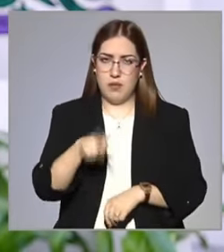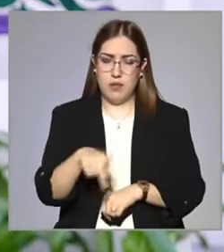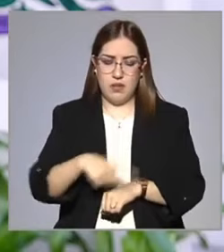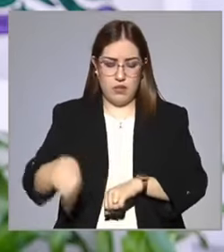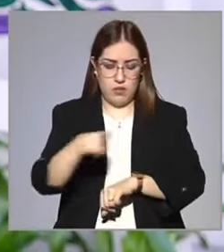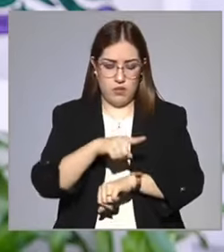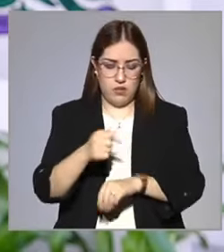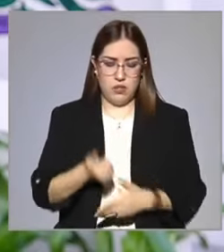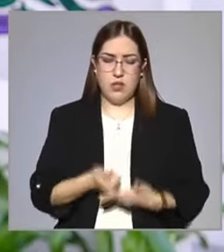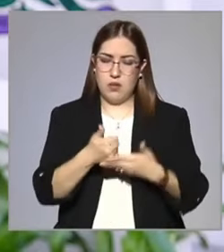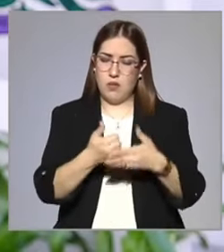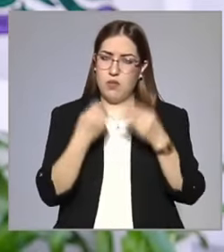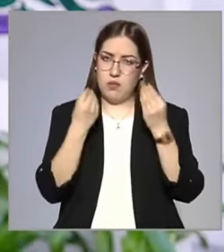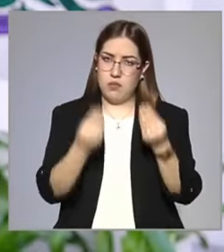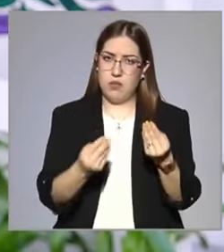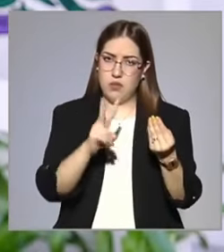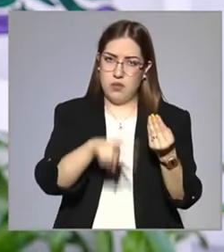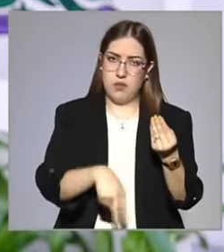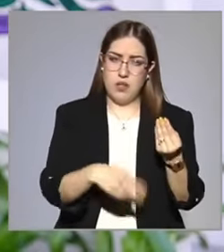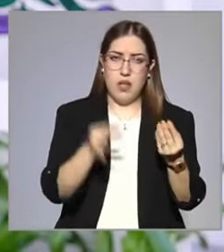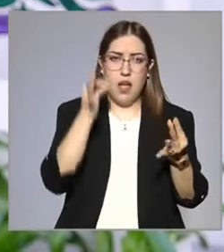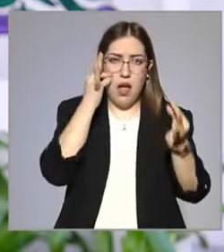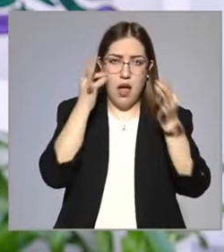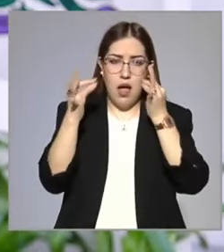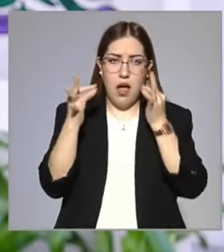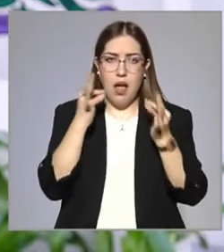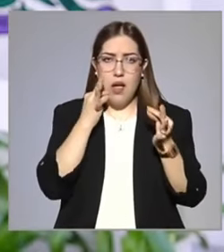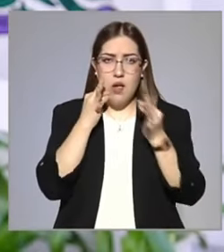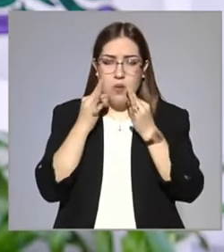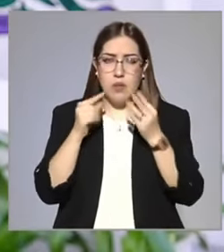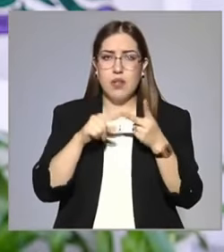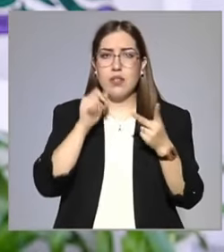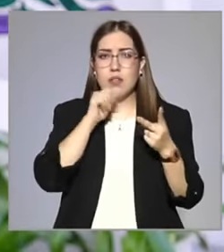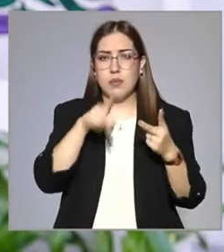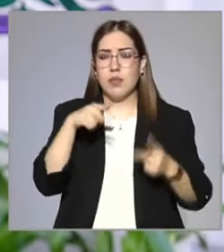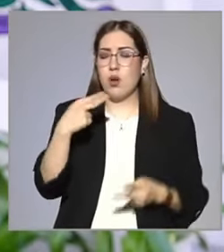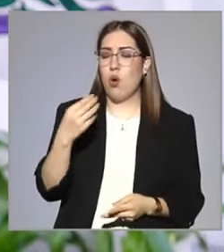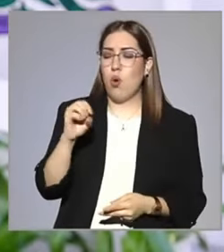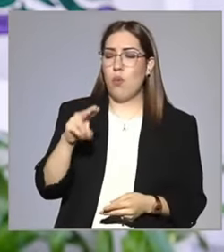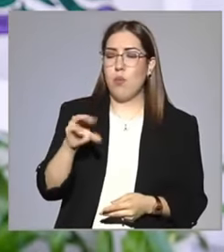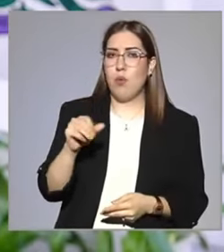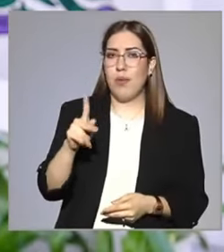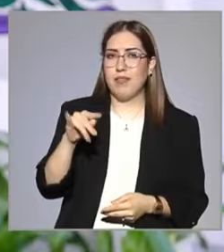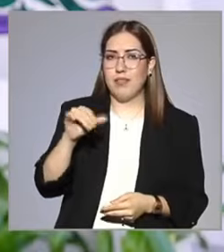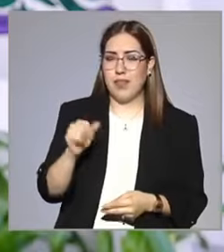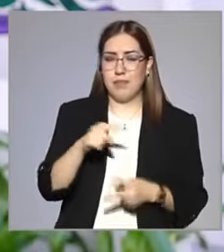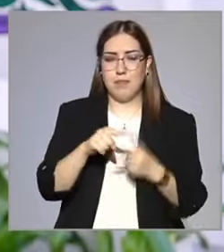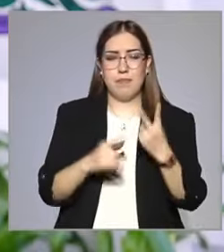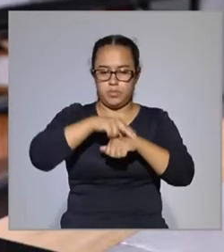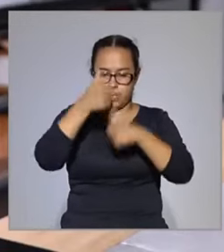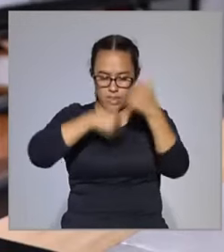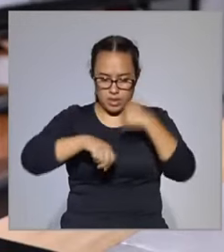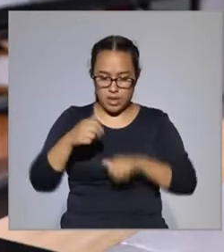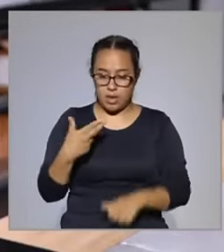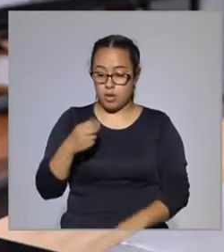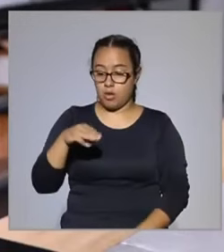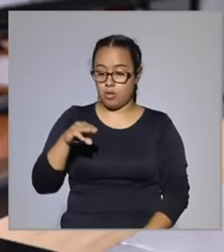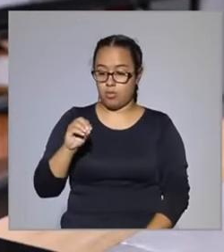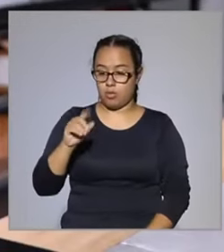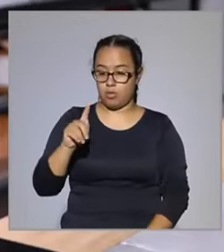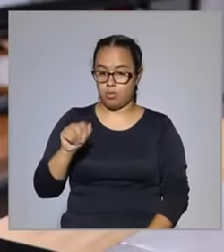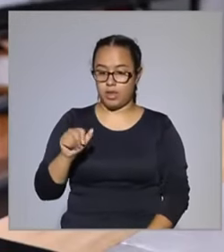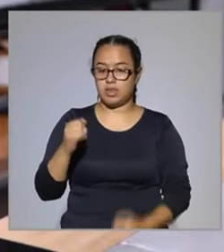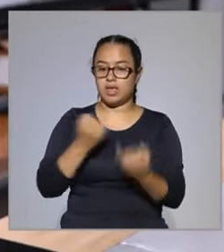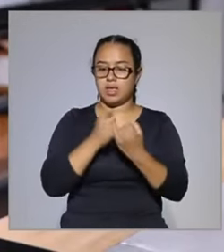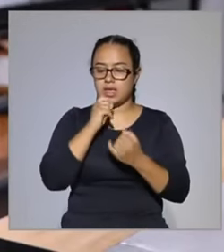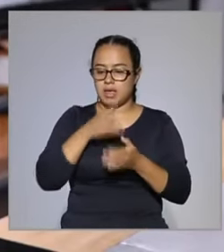les ayuda muchísimo tanto la acupuntura como la homeopatía. Es algo complementario para su salud. De médico, señora mi